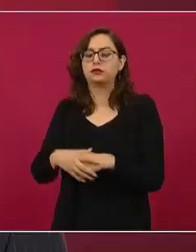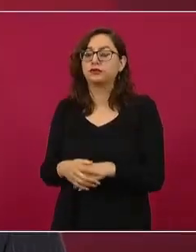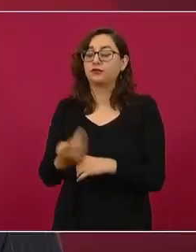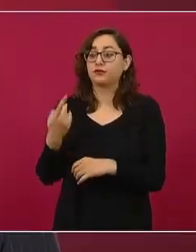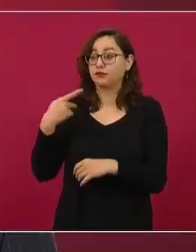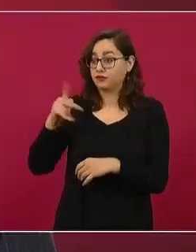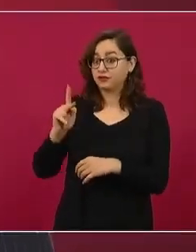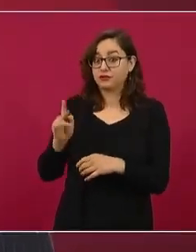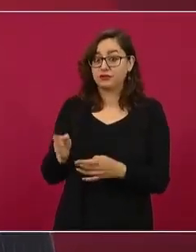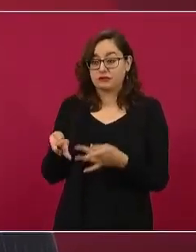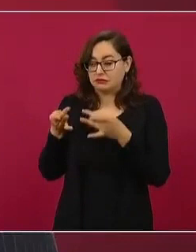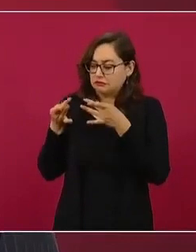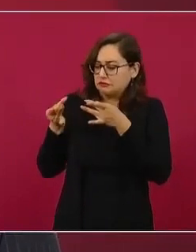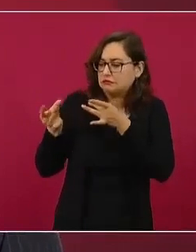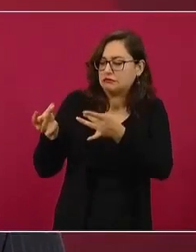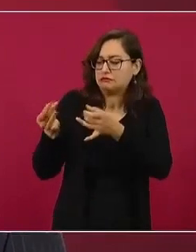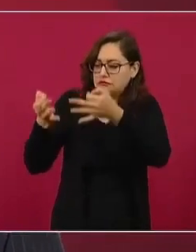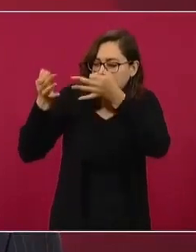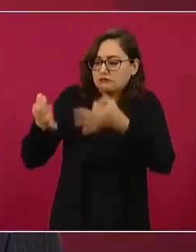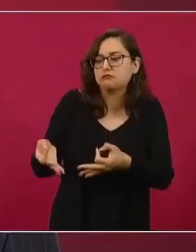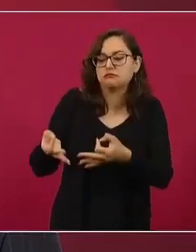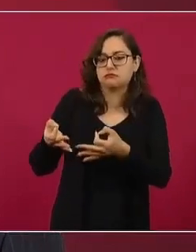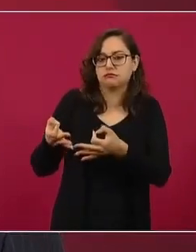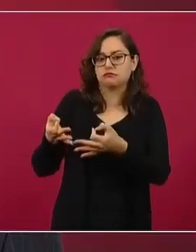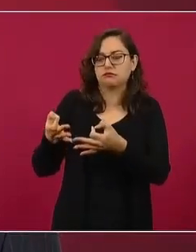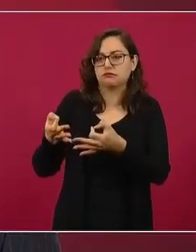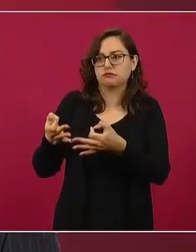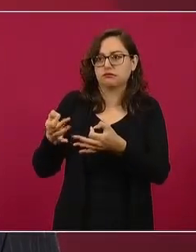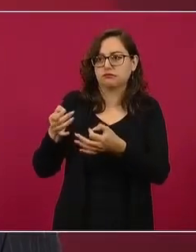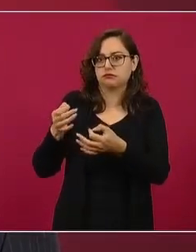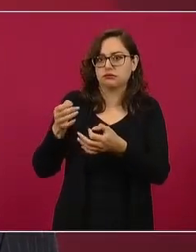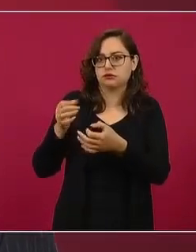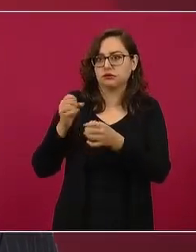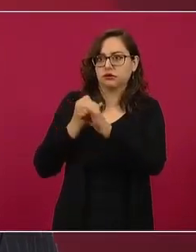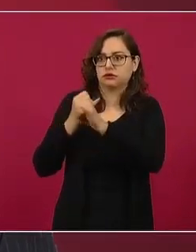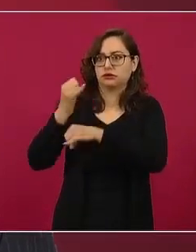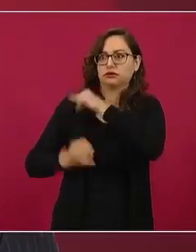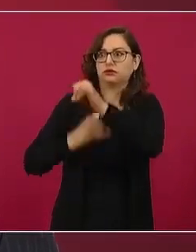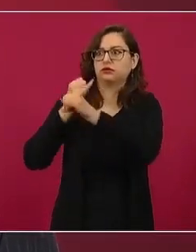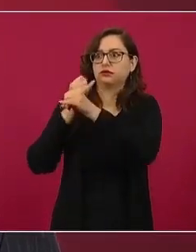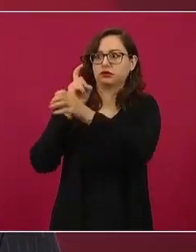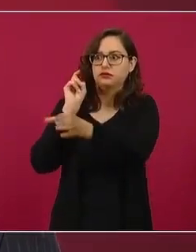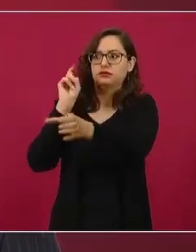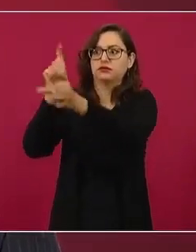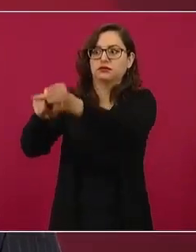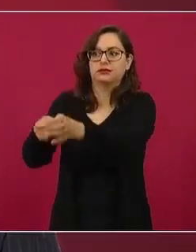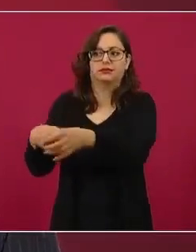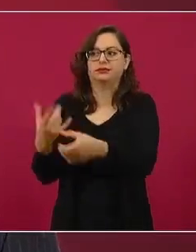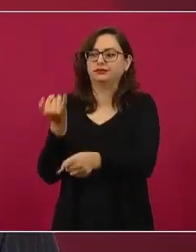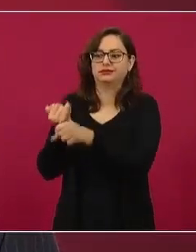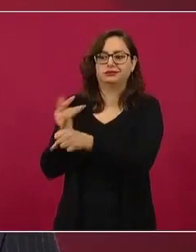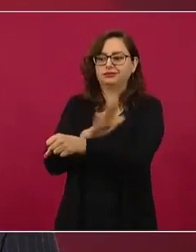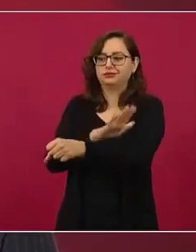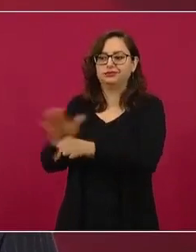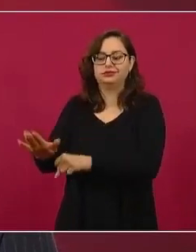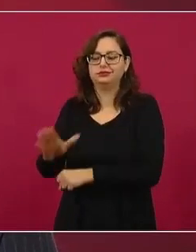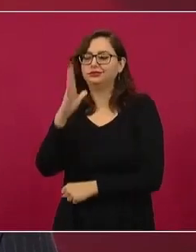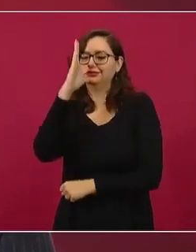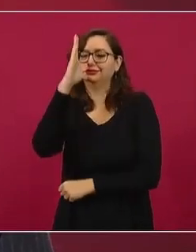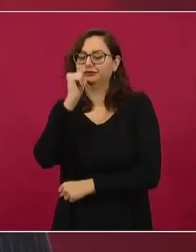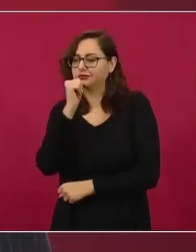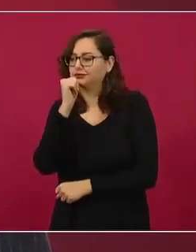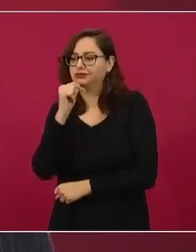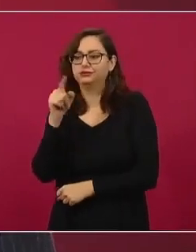exigencia para ser un laboratorio de referencia. No lo son, no pueden serlo. Laboratorios de referencia son siempre laboratorios